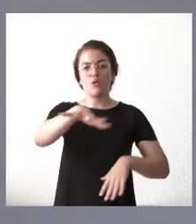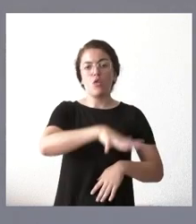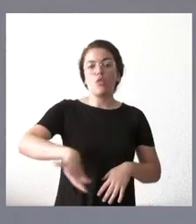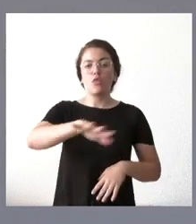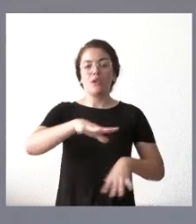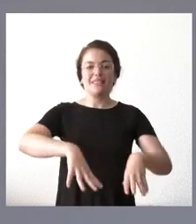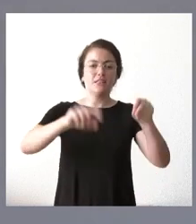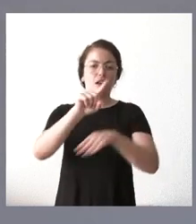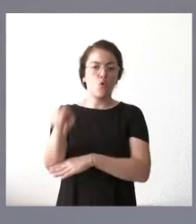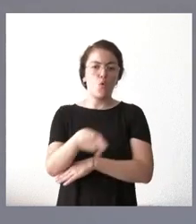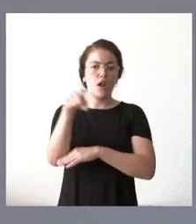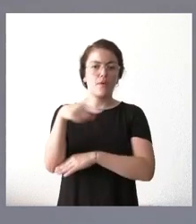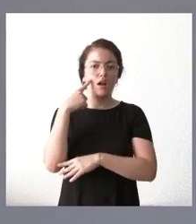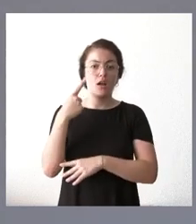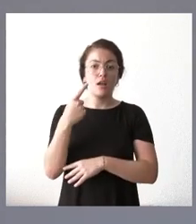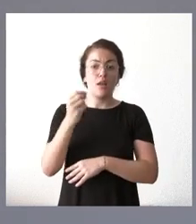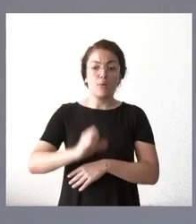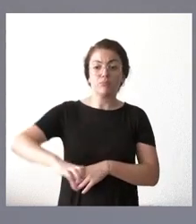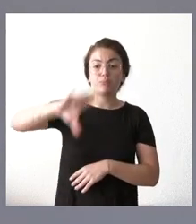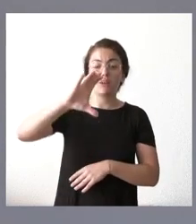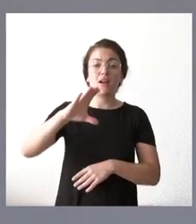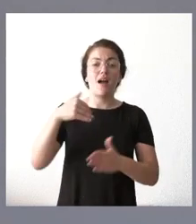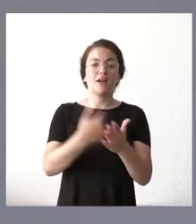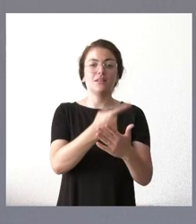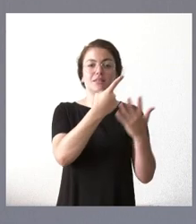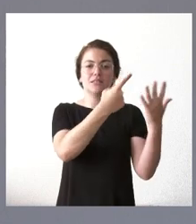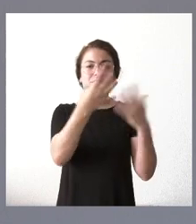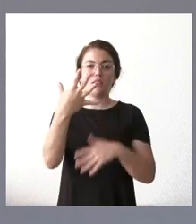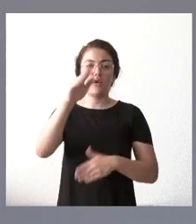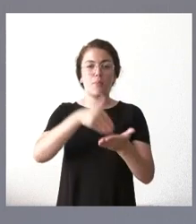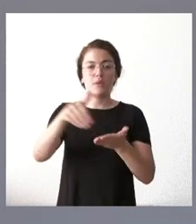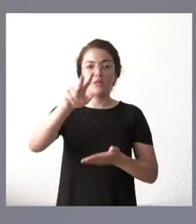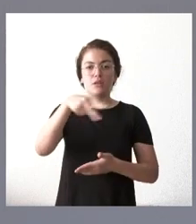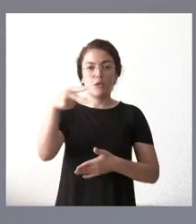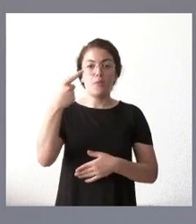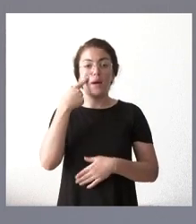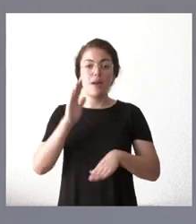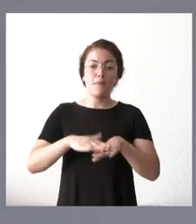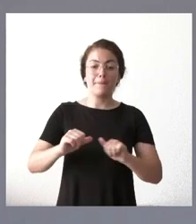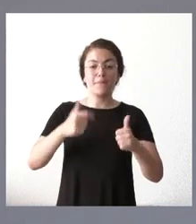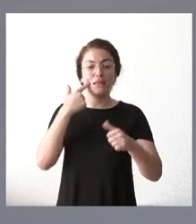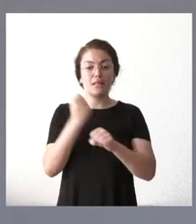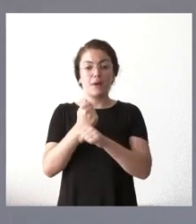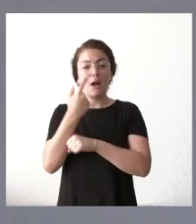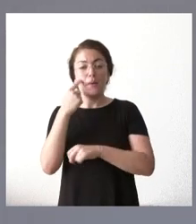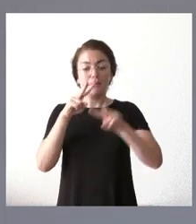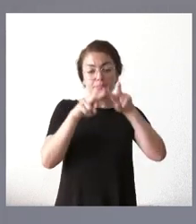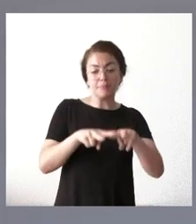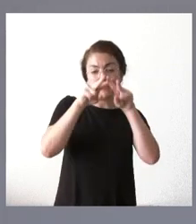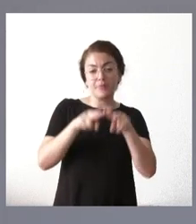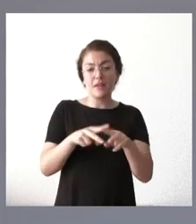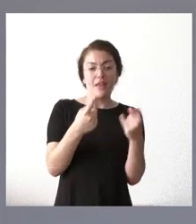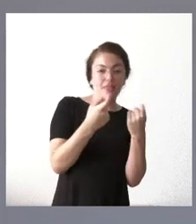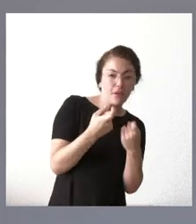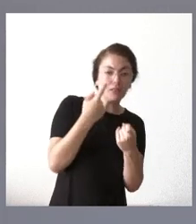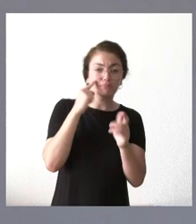aumentar el importe hasta los 65 millones de euros. Y comenzar a trabajar en identificar las necesidades, condiciones y características y daños a reparar